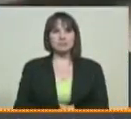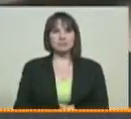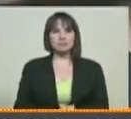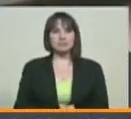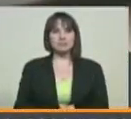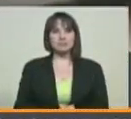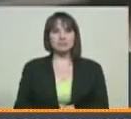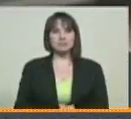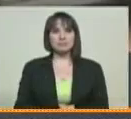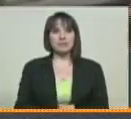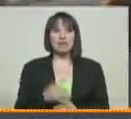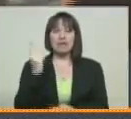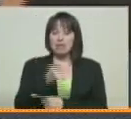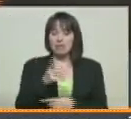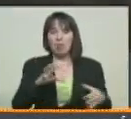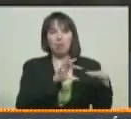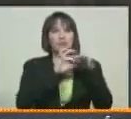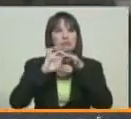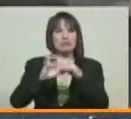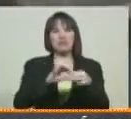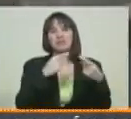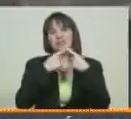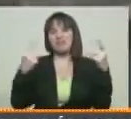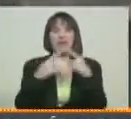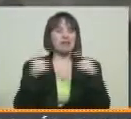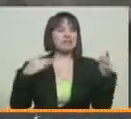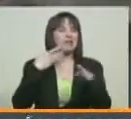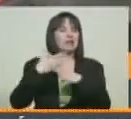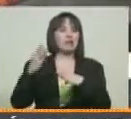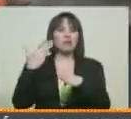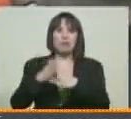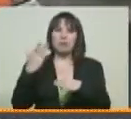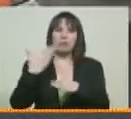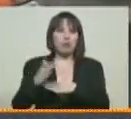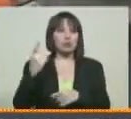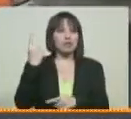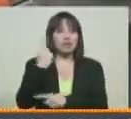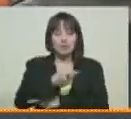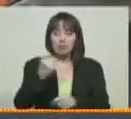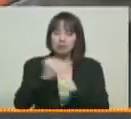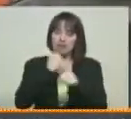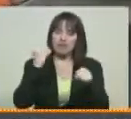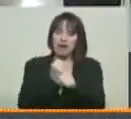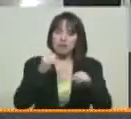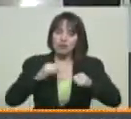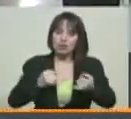Tenemos que irnos y dejar las diferencias ya de un lado y trabajar más que todo por los chambres.